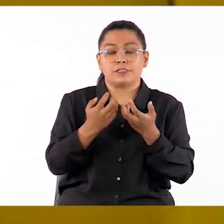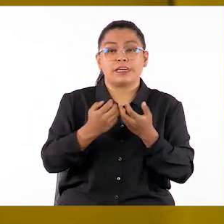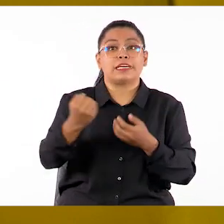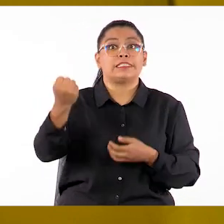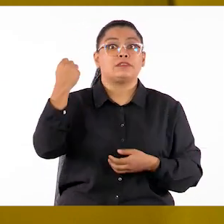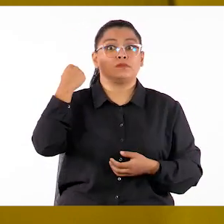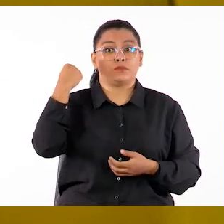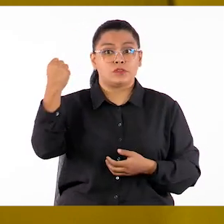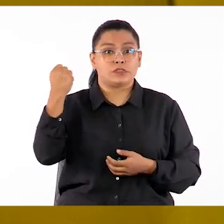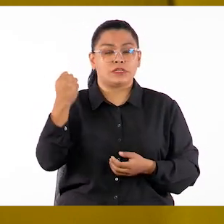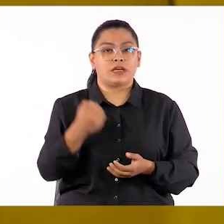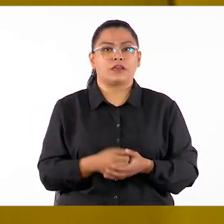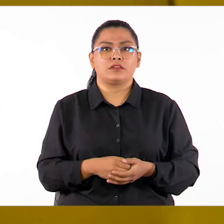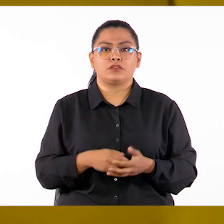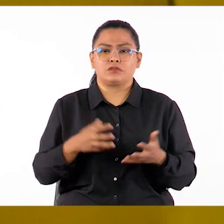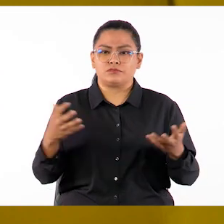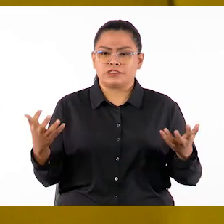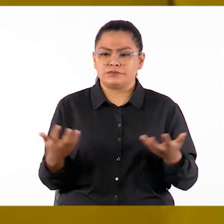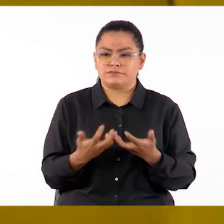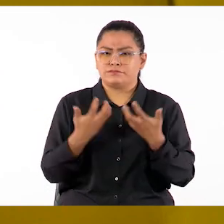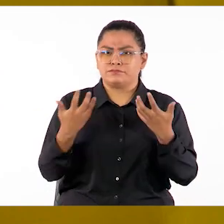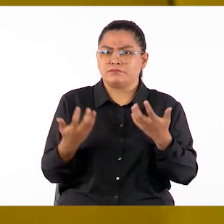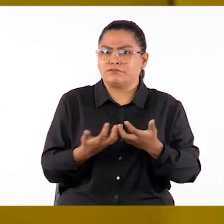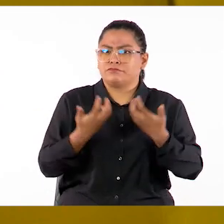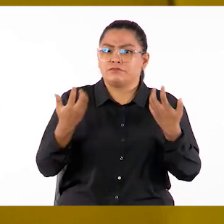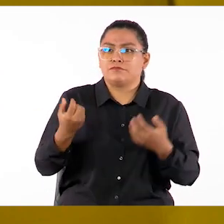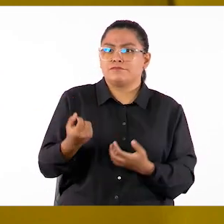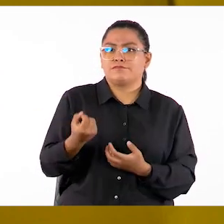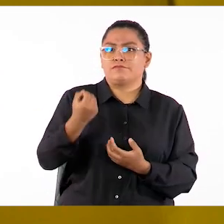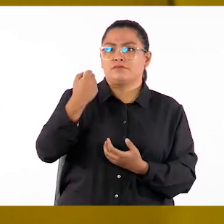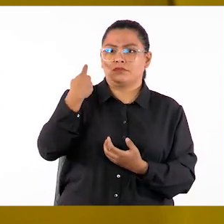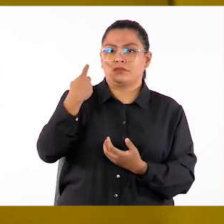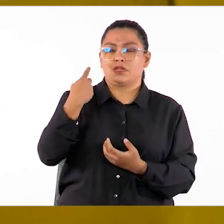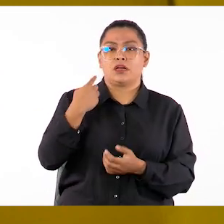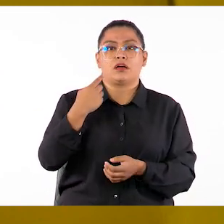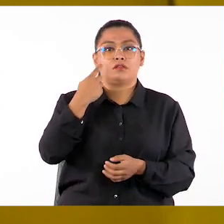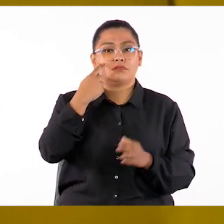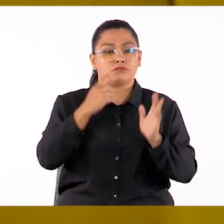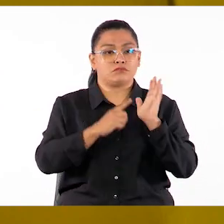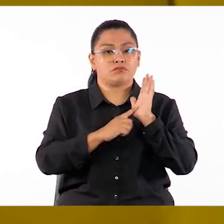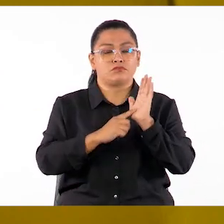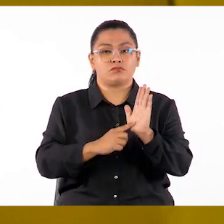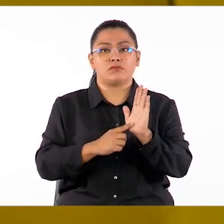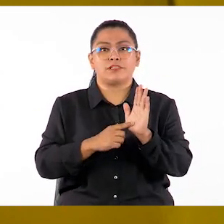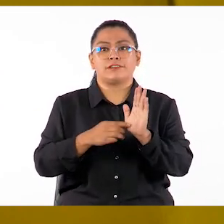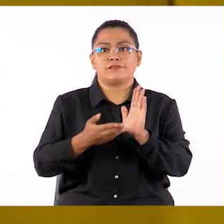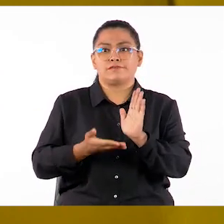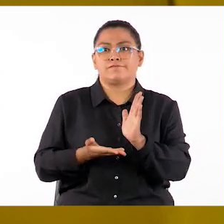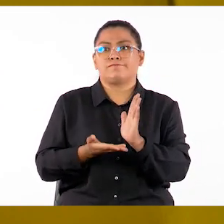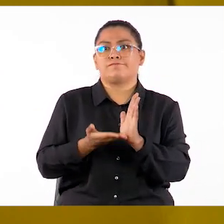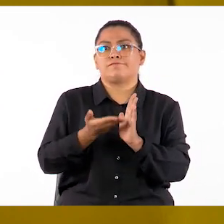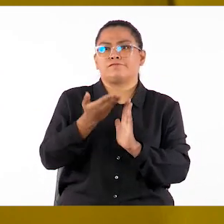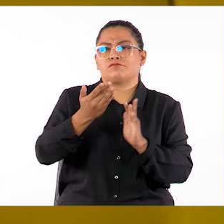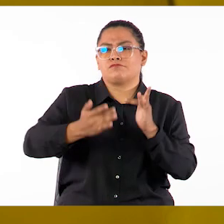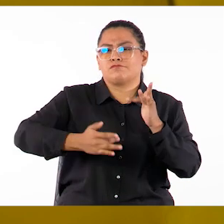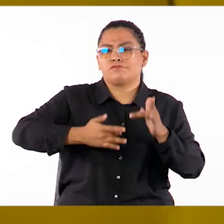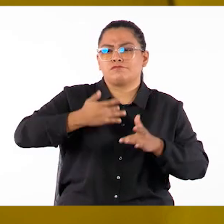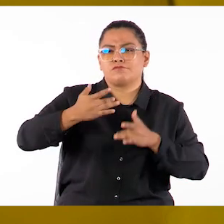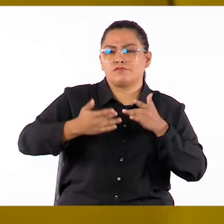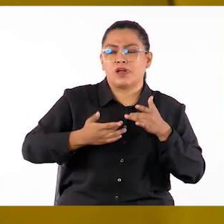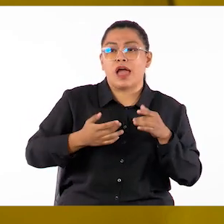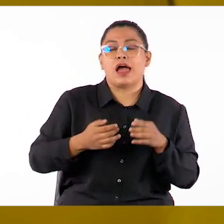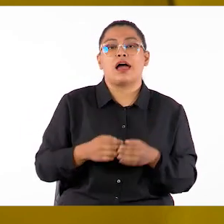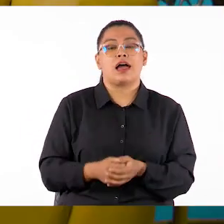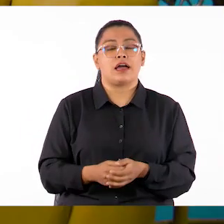sucediendo. Hay investigaciones recientes que están demostrando lo bueno del incremento de la afectividad en los encuentros